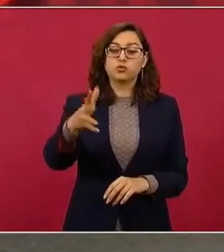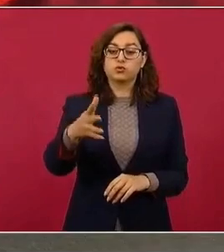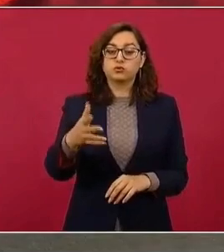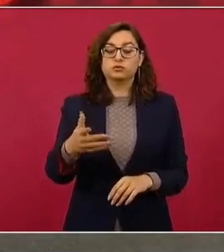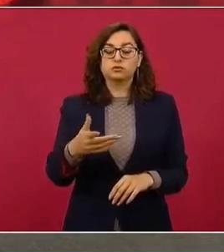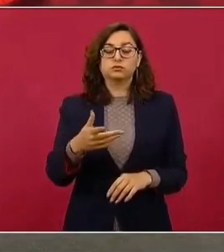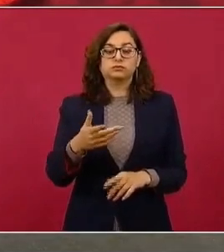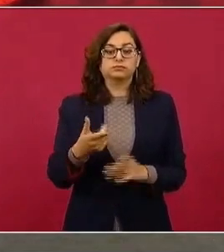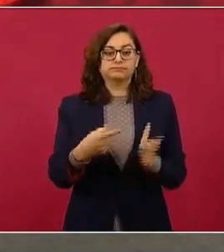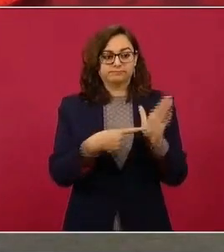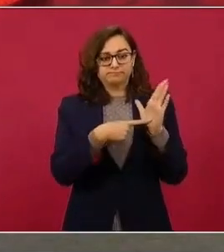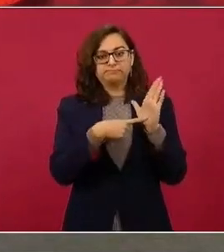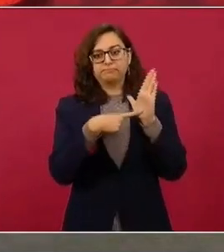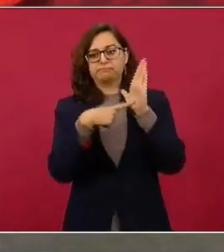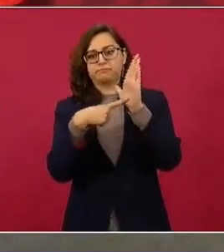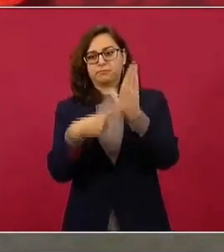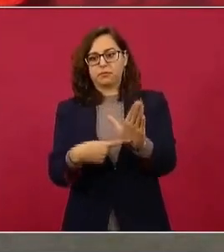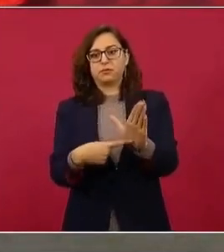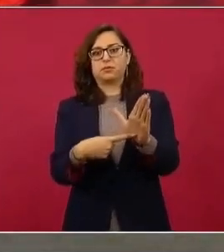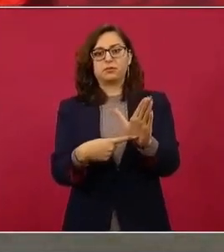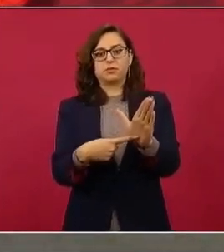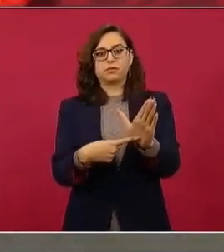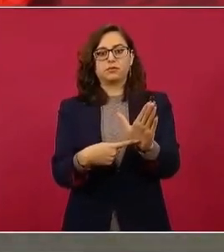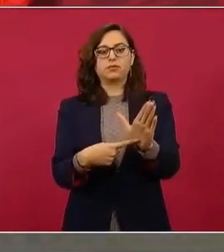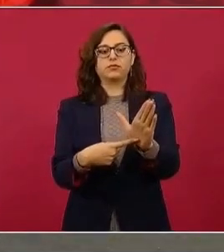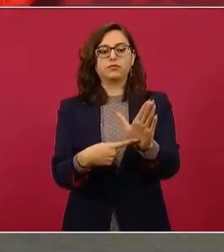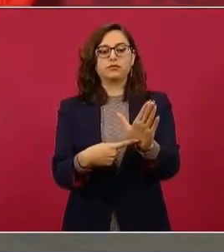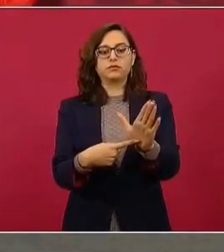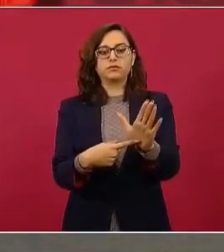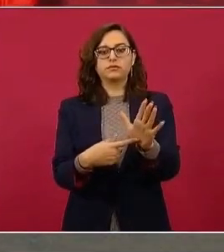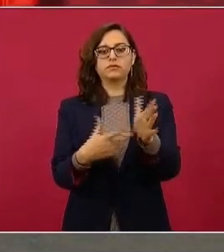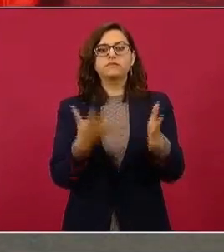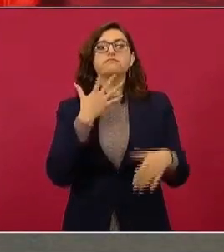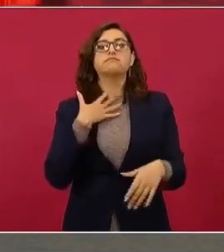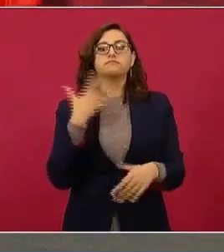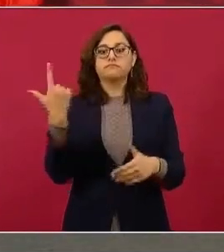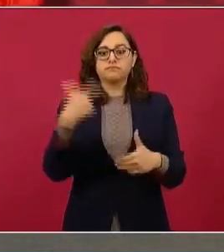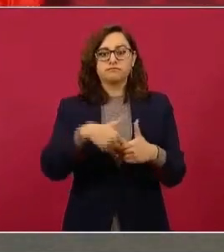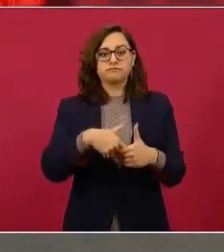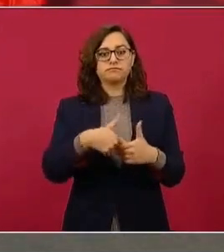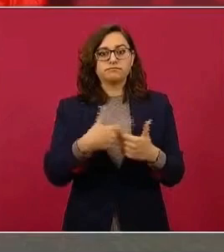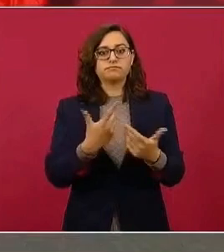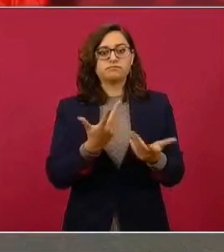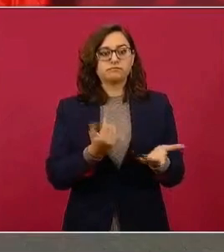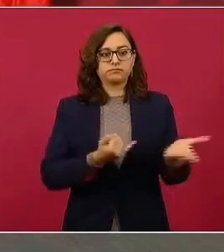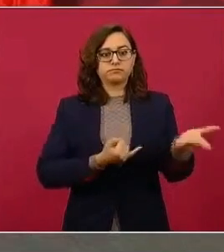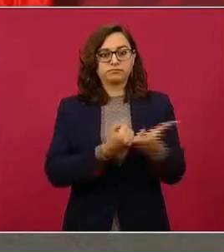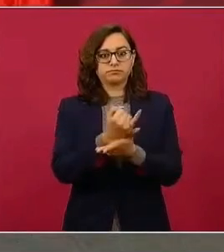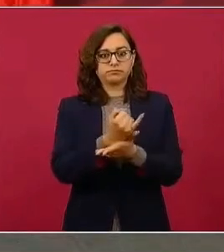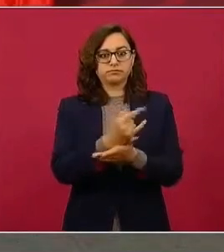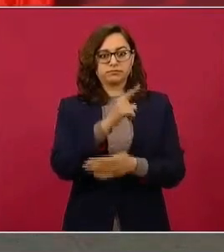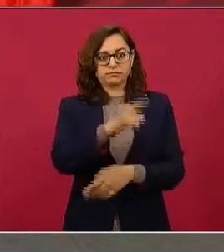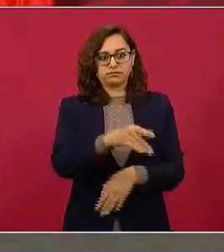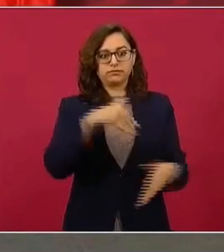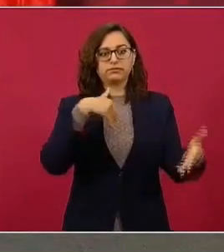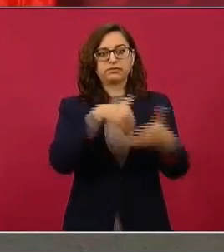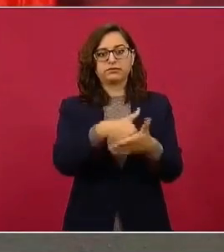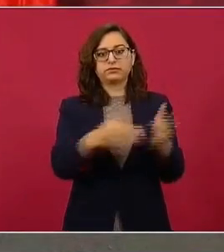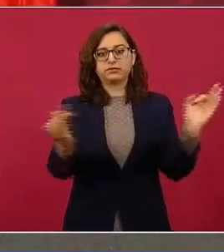cuenta la decisión de hacer la refinería en la terminal de Dos Bocas,